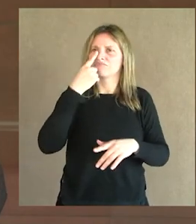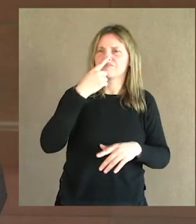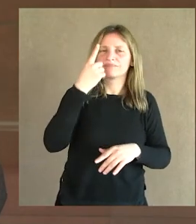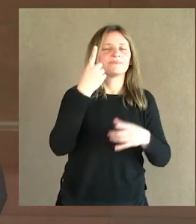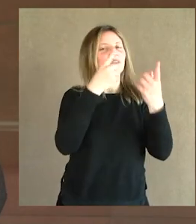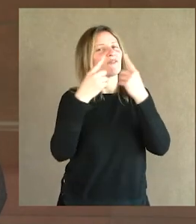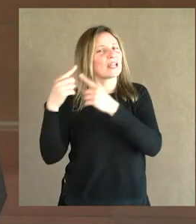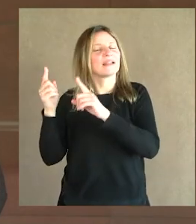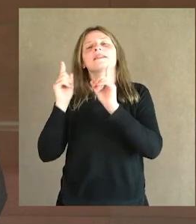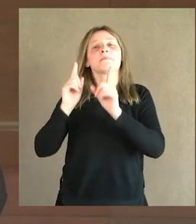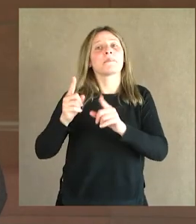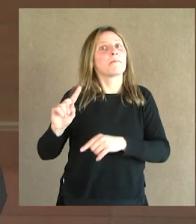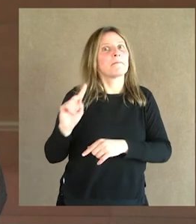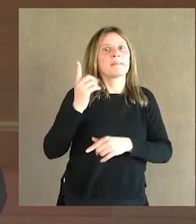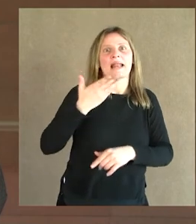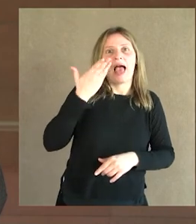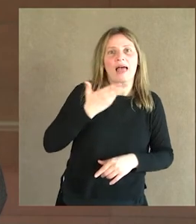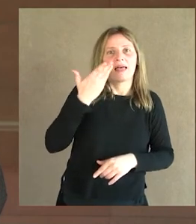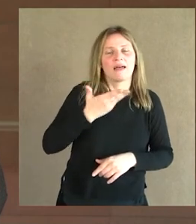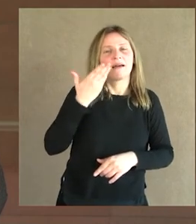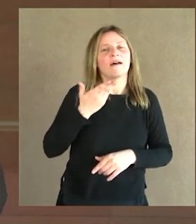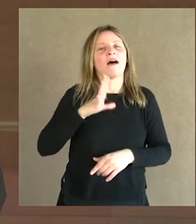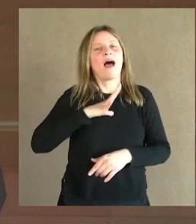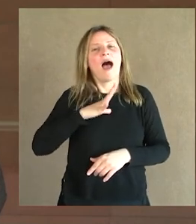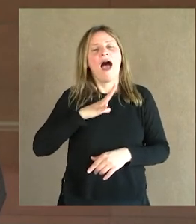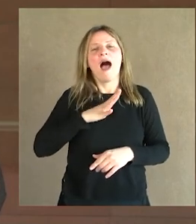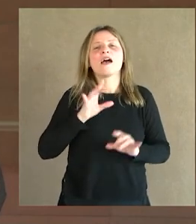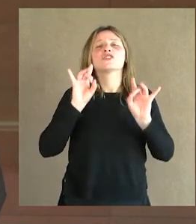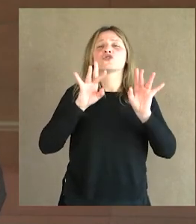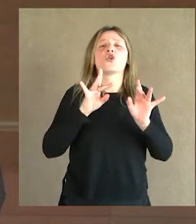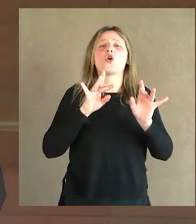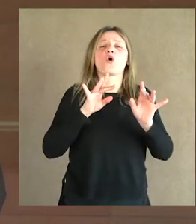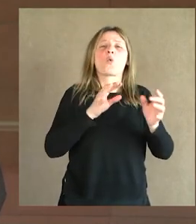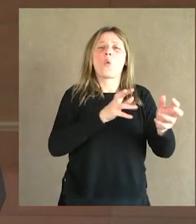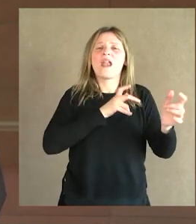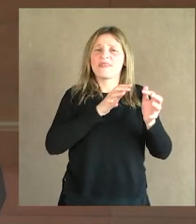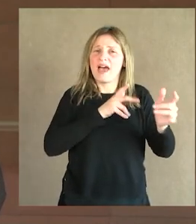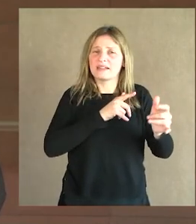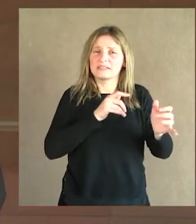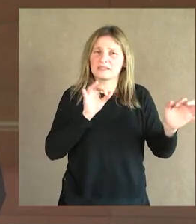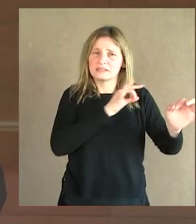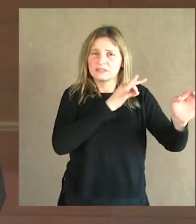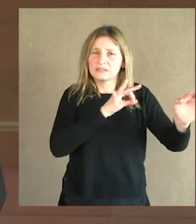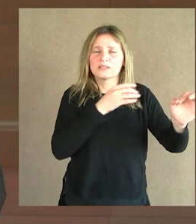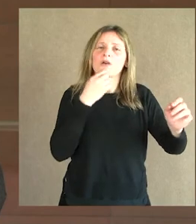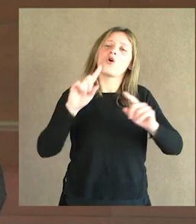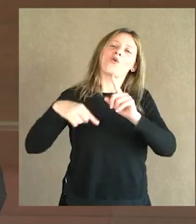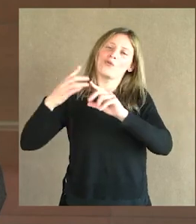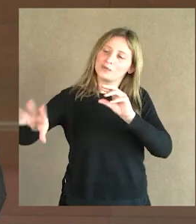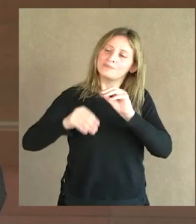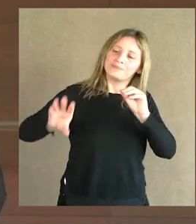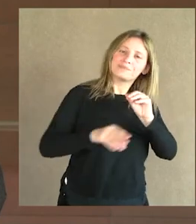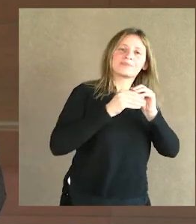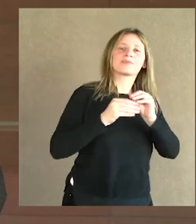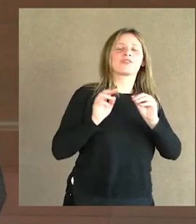muy diferente también. La primer cantata tiene una instrumentación de solo cuerdas y continuo y las otras dos suman originalmente a